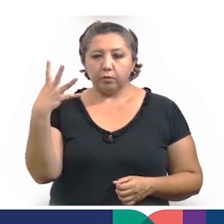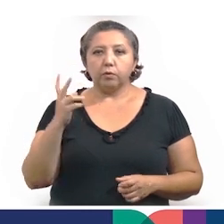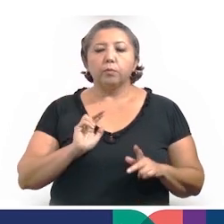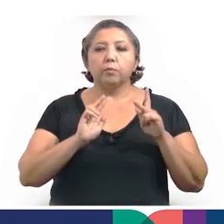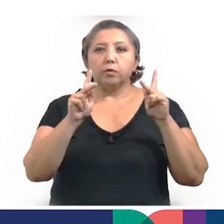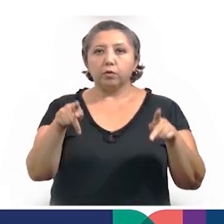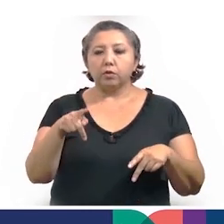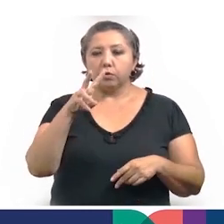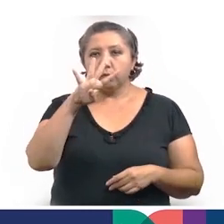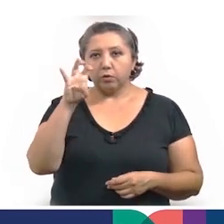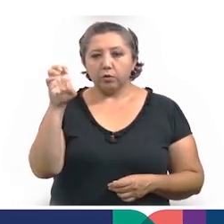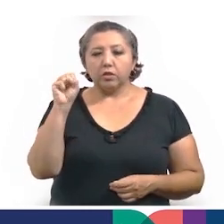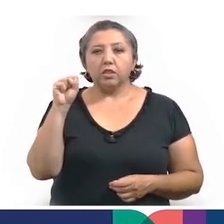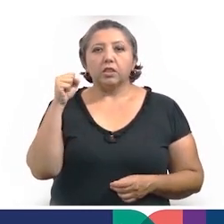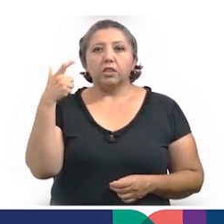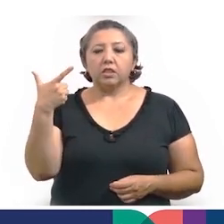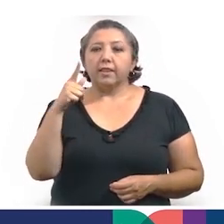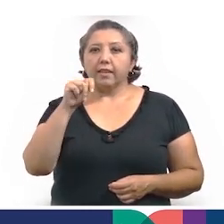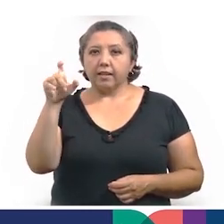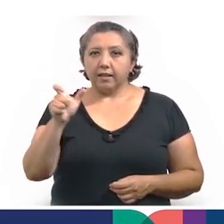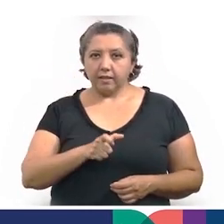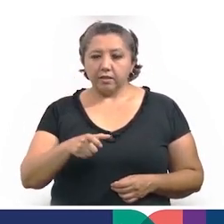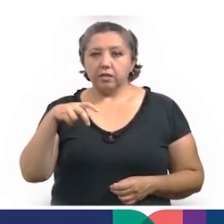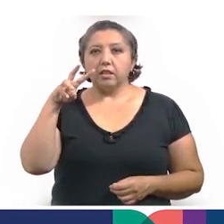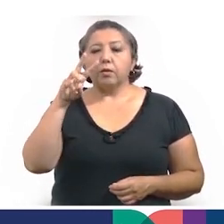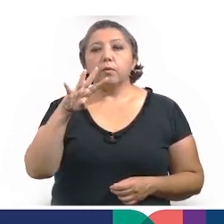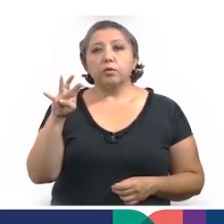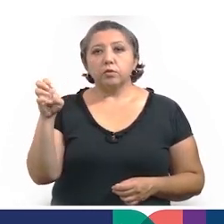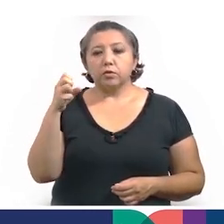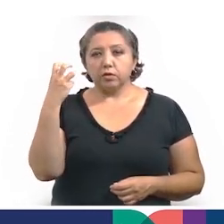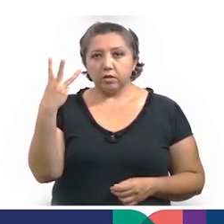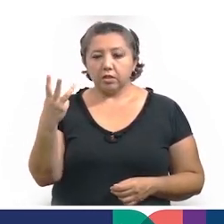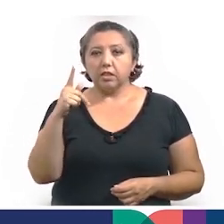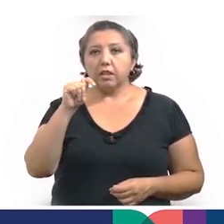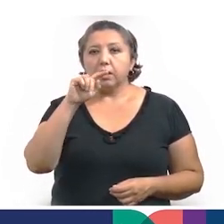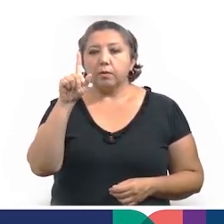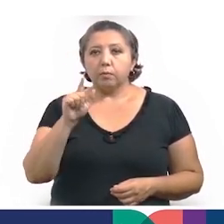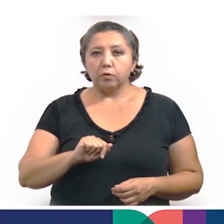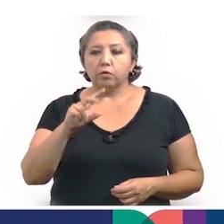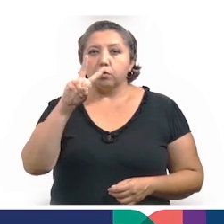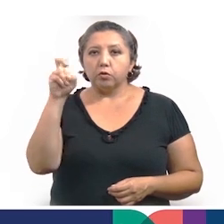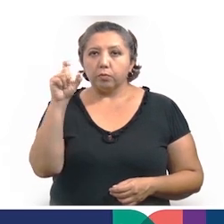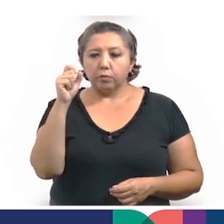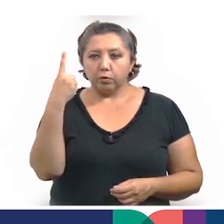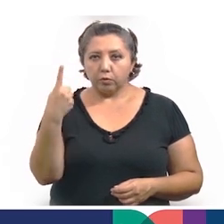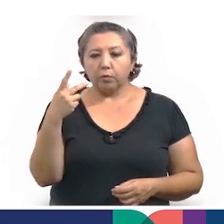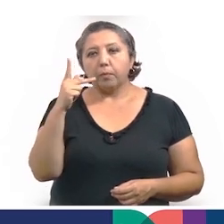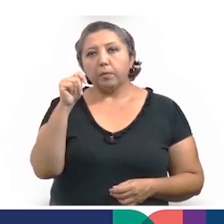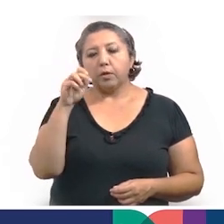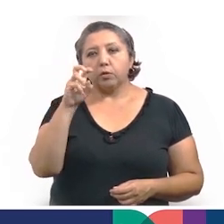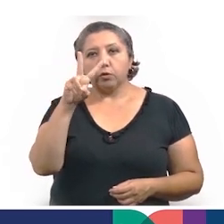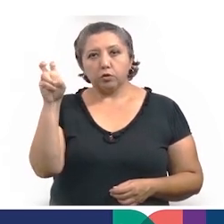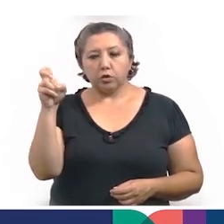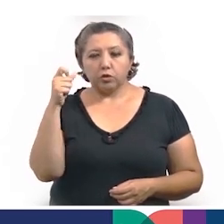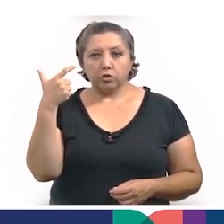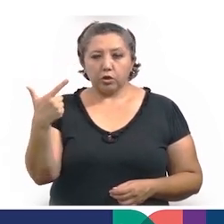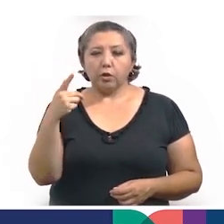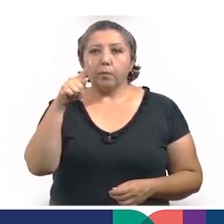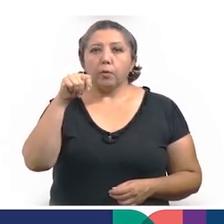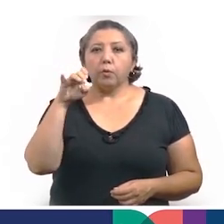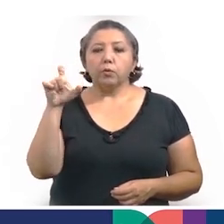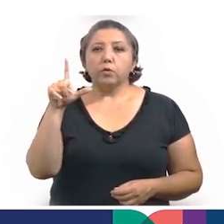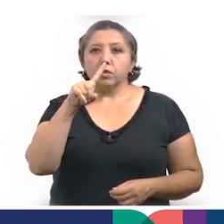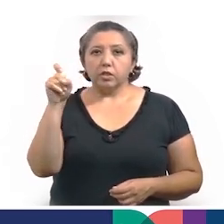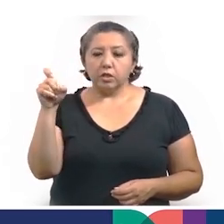Progreso, 467, Tecash con 403, Temozón, 221, Peto, 207, Motul,